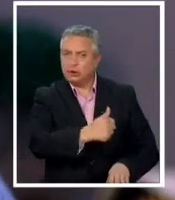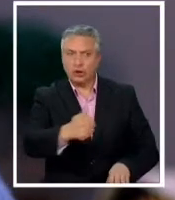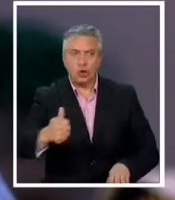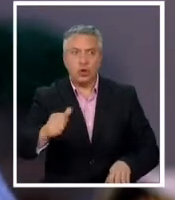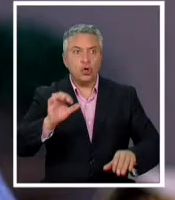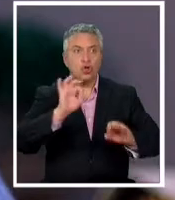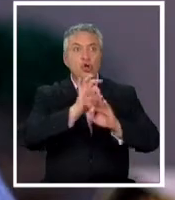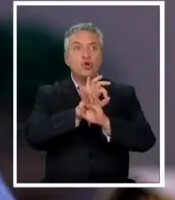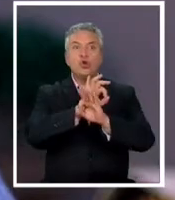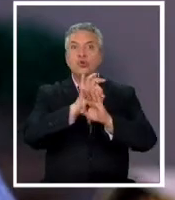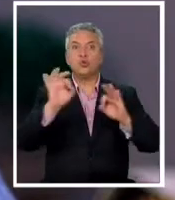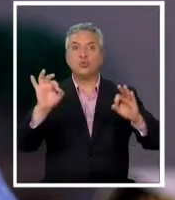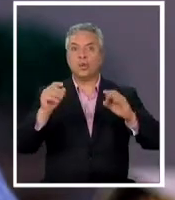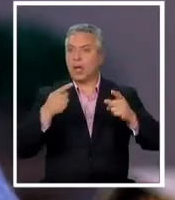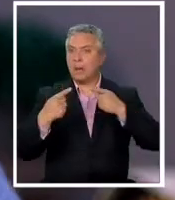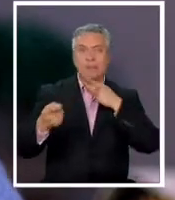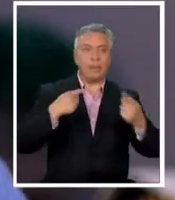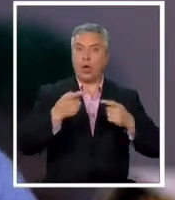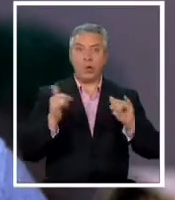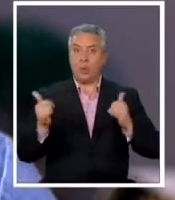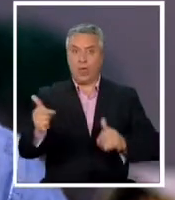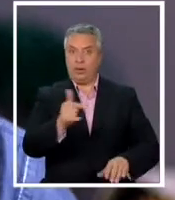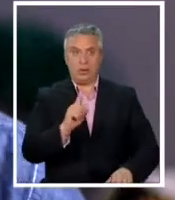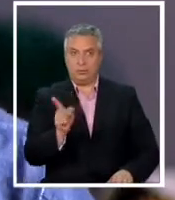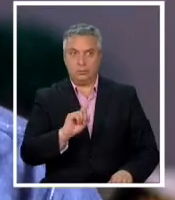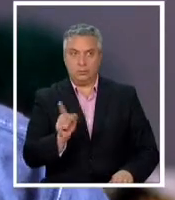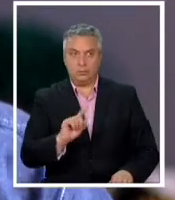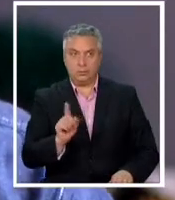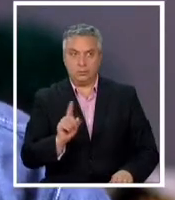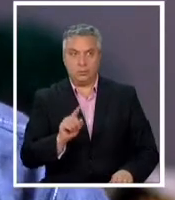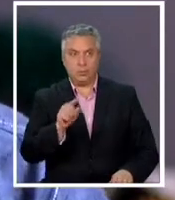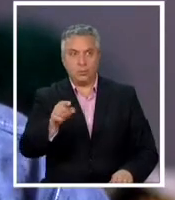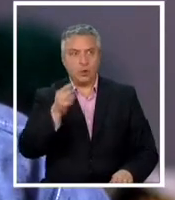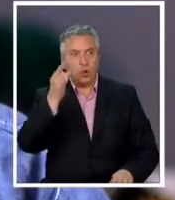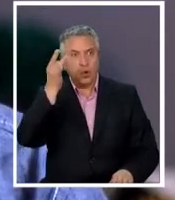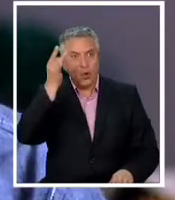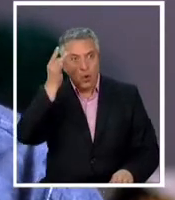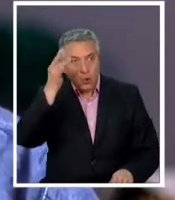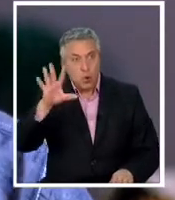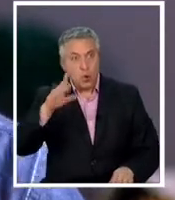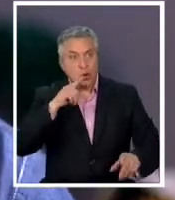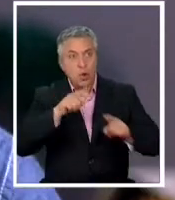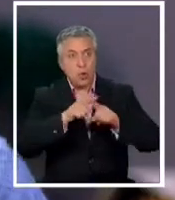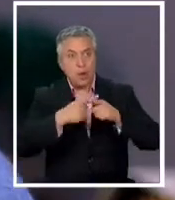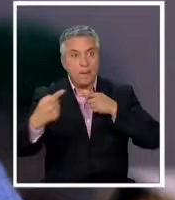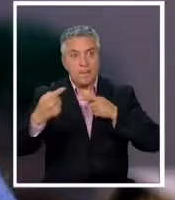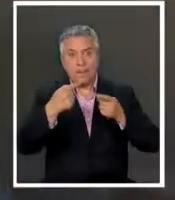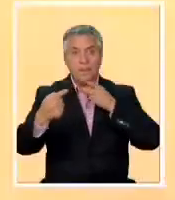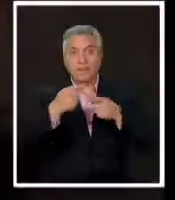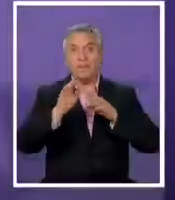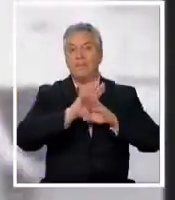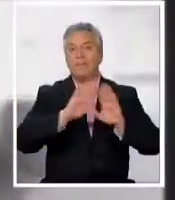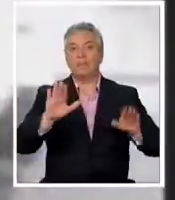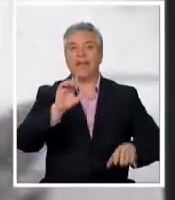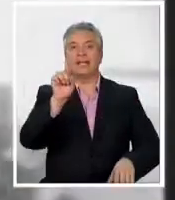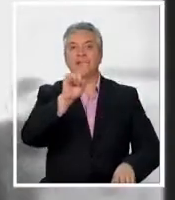Nunca se dudió con los jugadores El que más el único que se dudaba de manera era Misericórdia